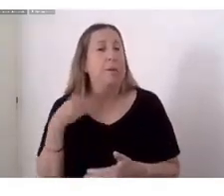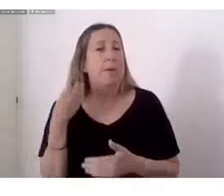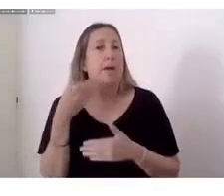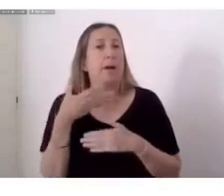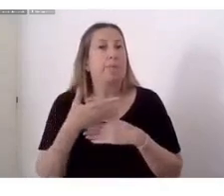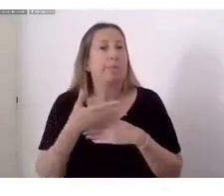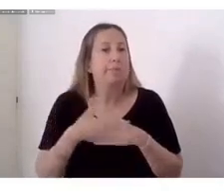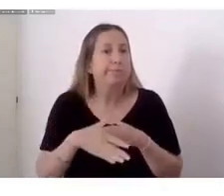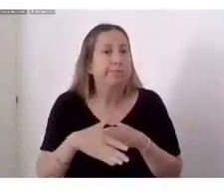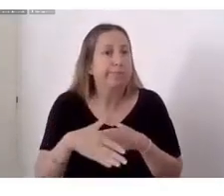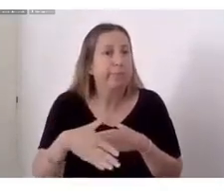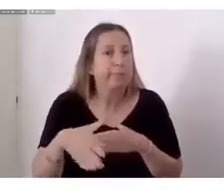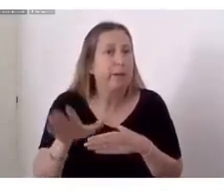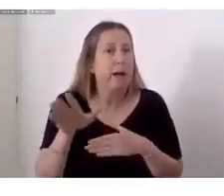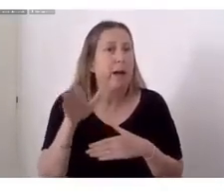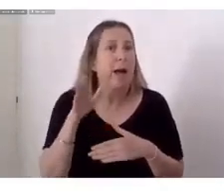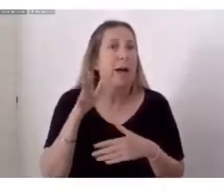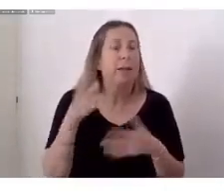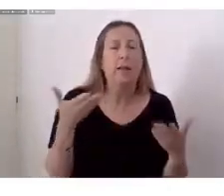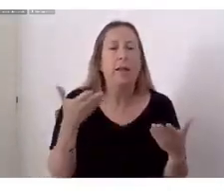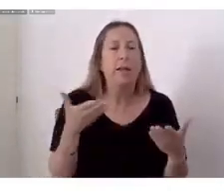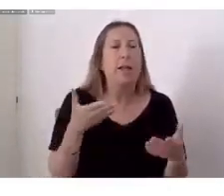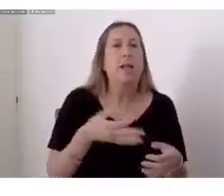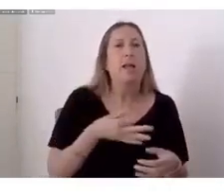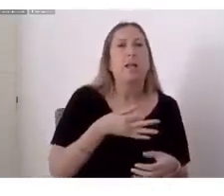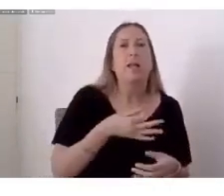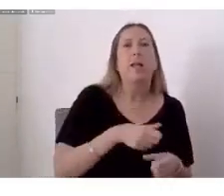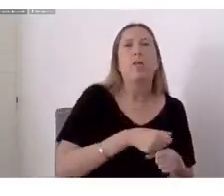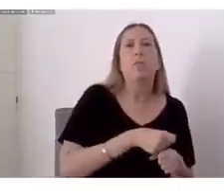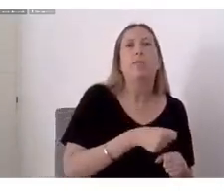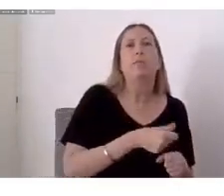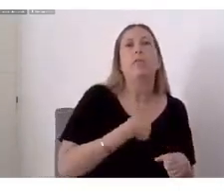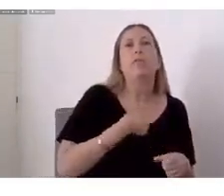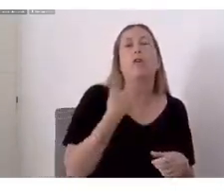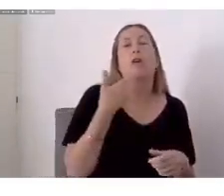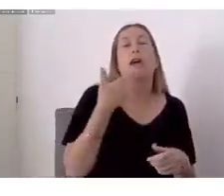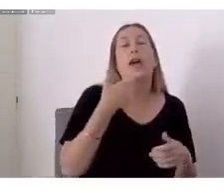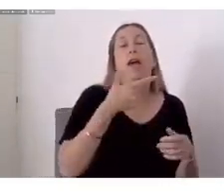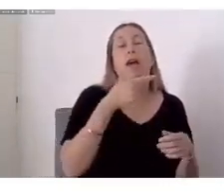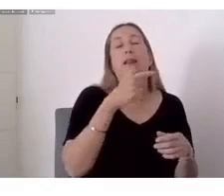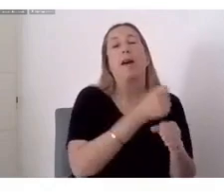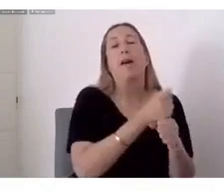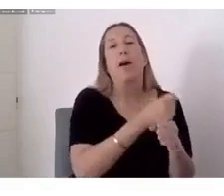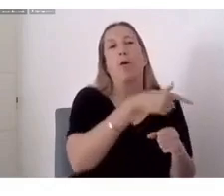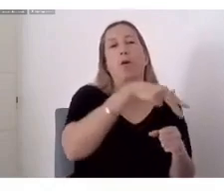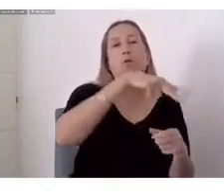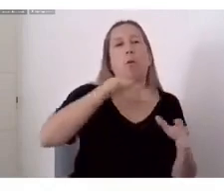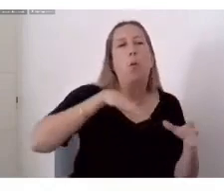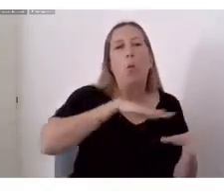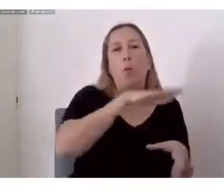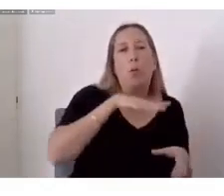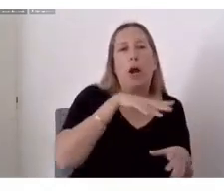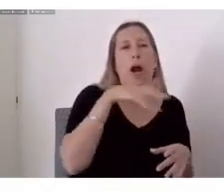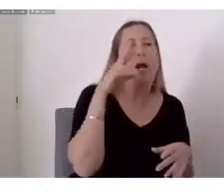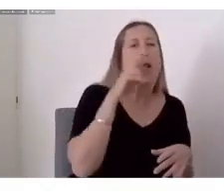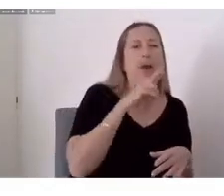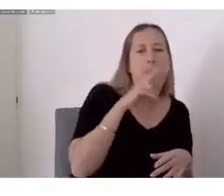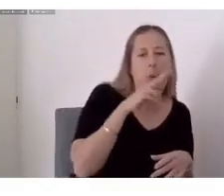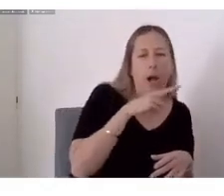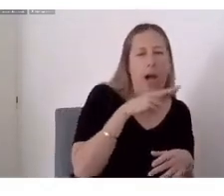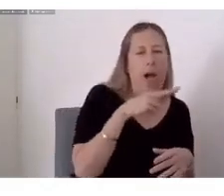el tango y el champán del cabare Mi dolor se confunde mi